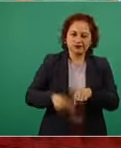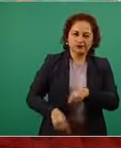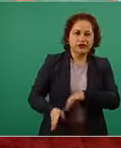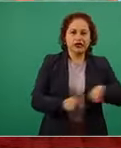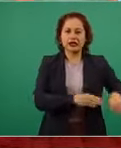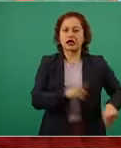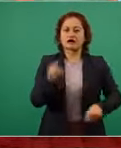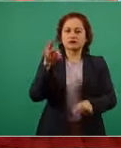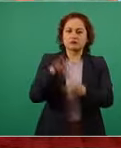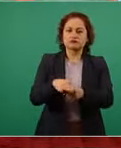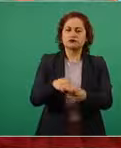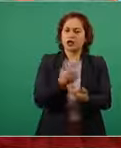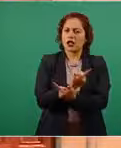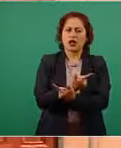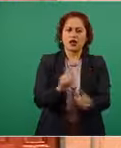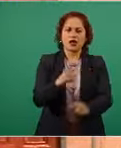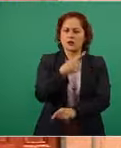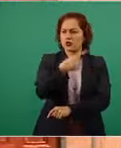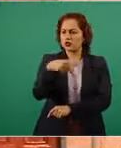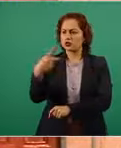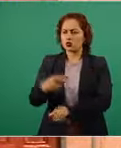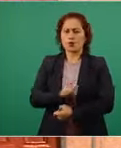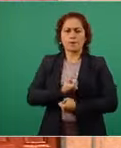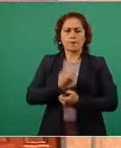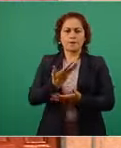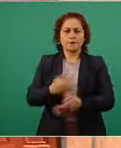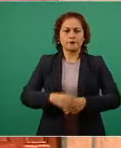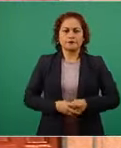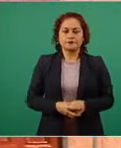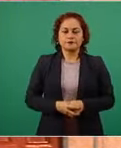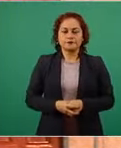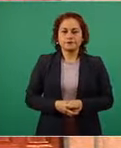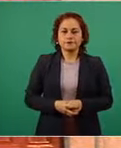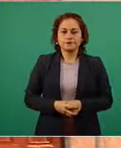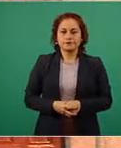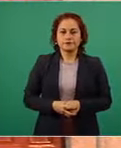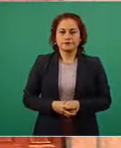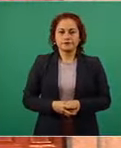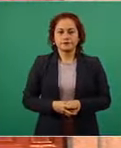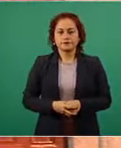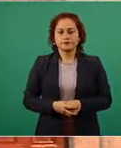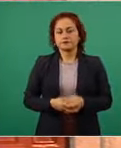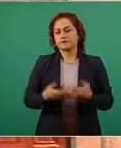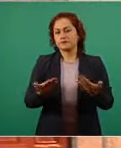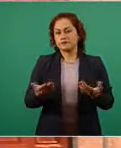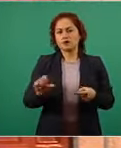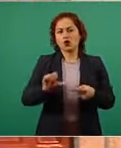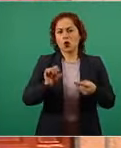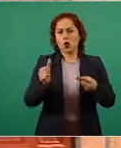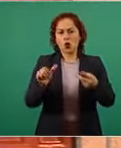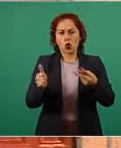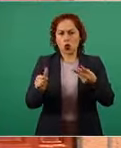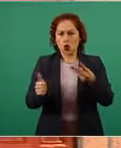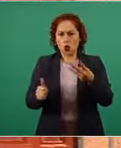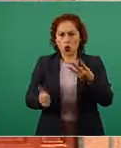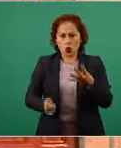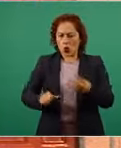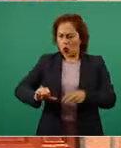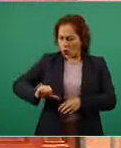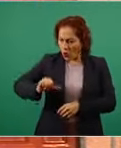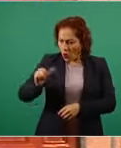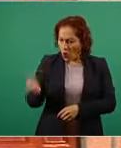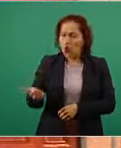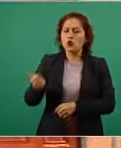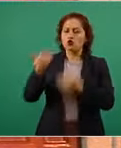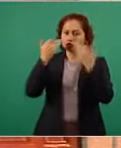libre manifestación de su voluntad hay muchos otros testimonios de esta actitud